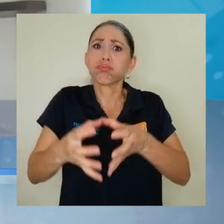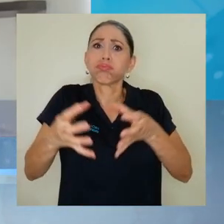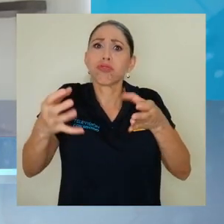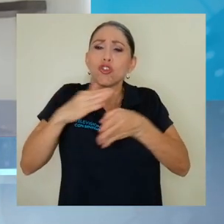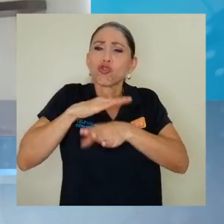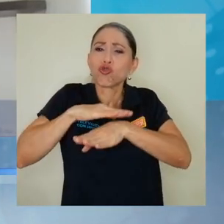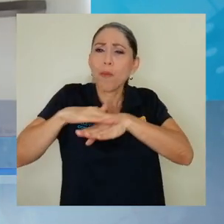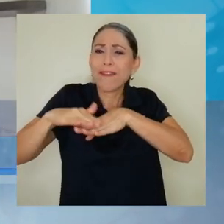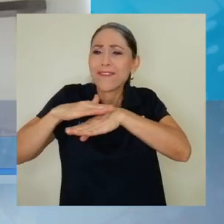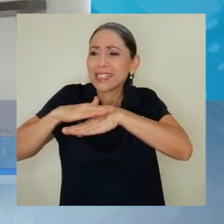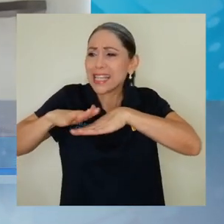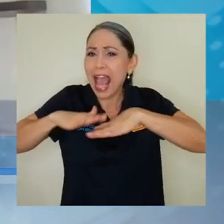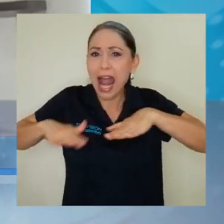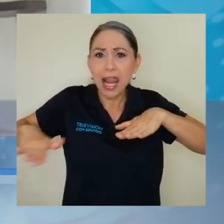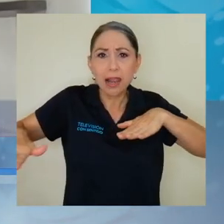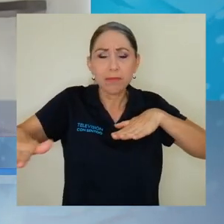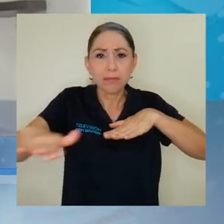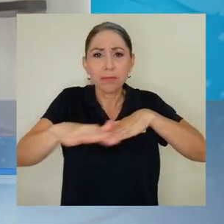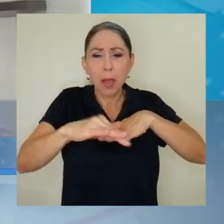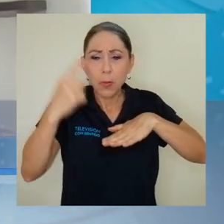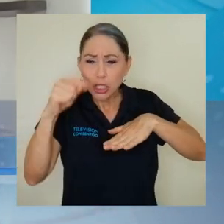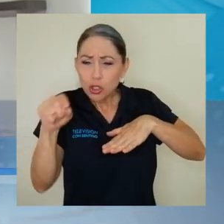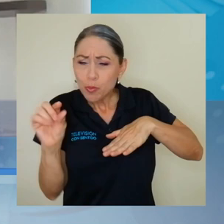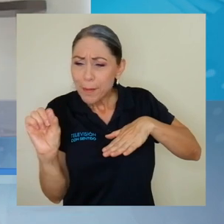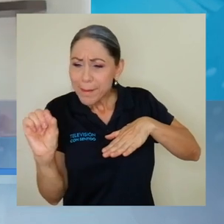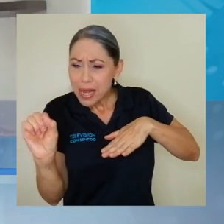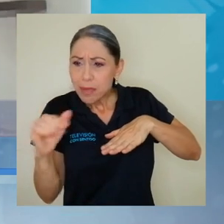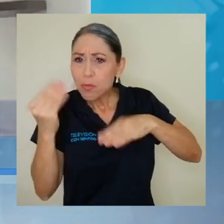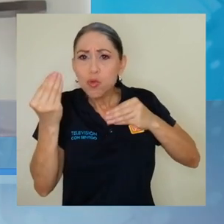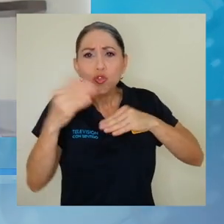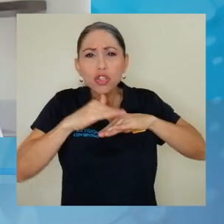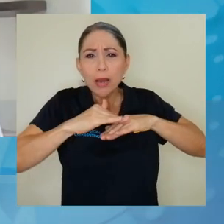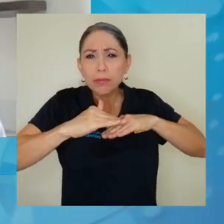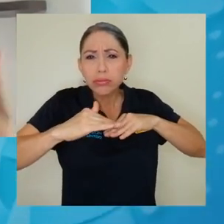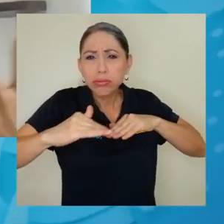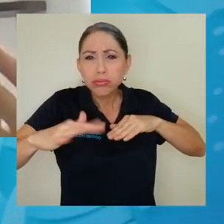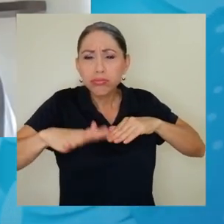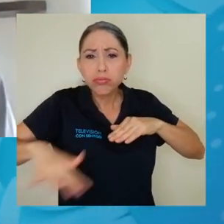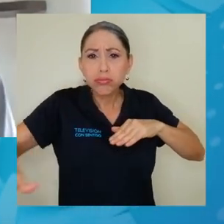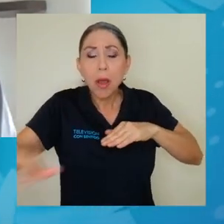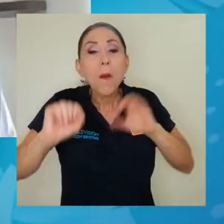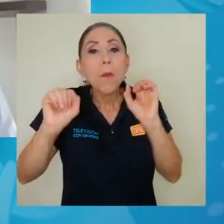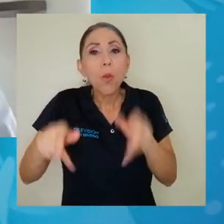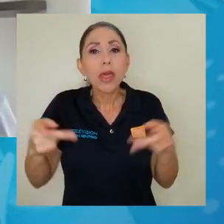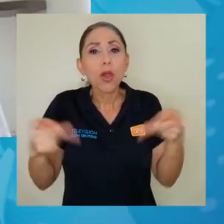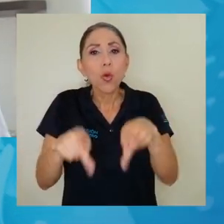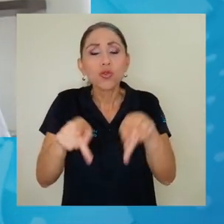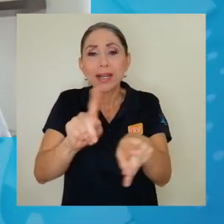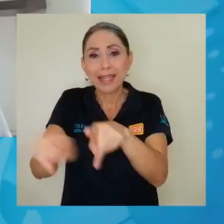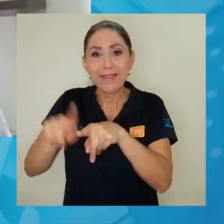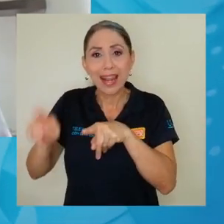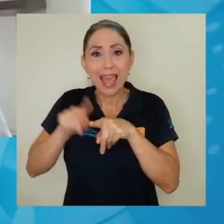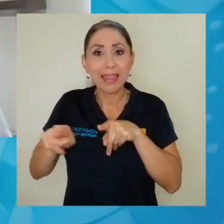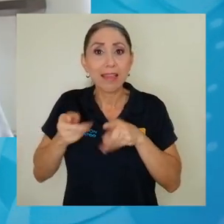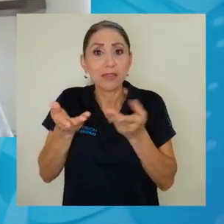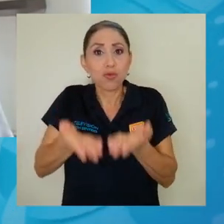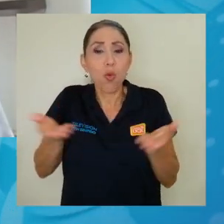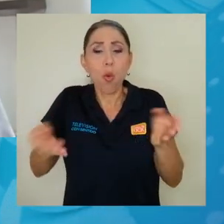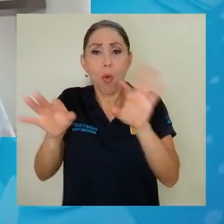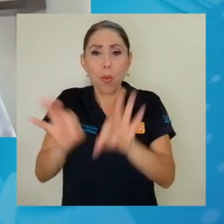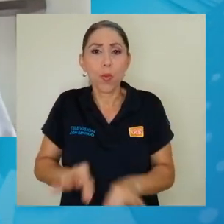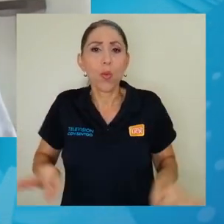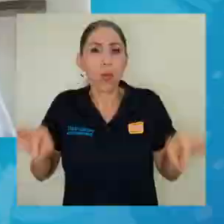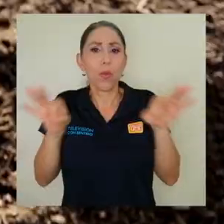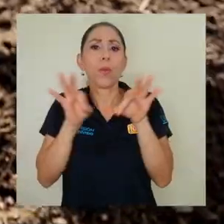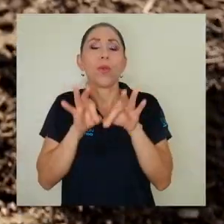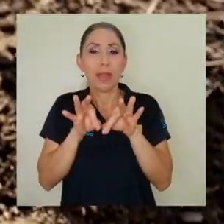eso quiere decir que tienen mucha superficie expuesta en donde pueden ocurrir una serie de reacciones que son muy